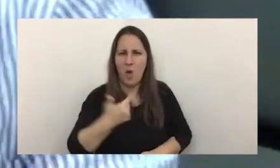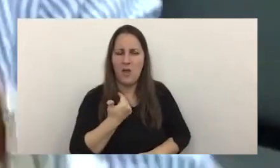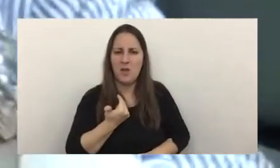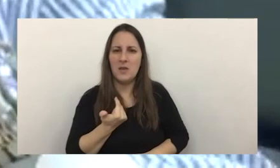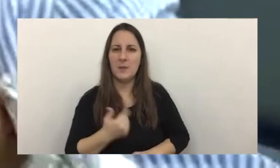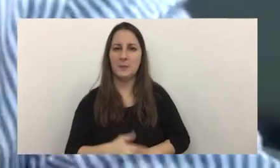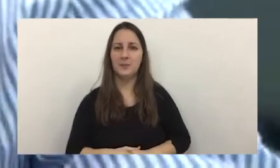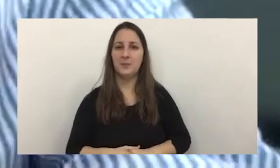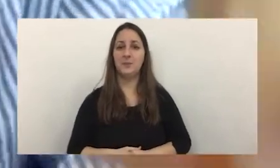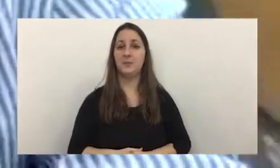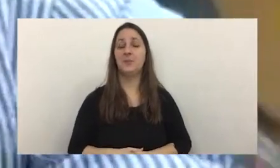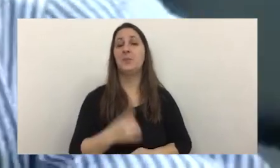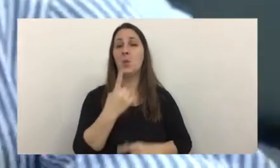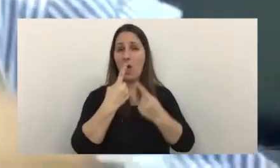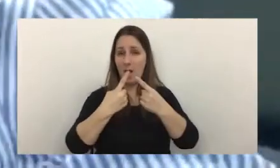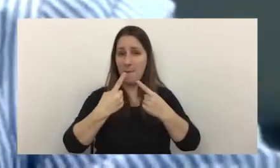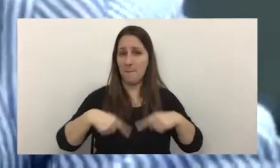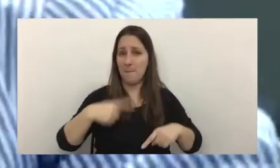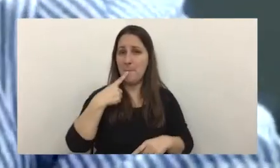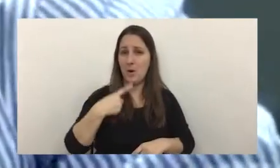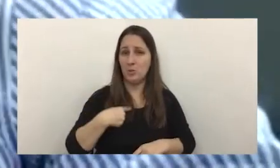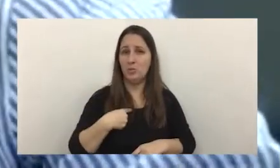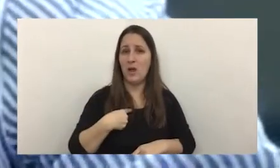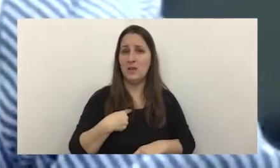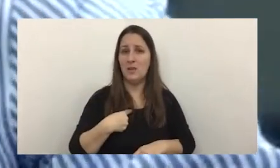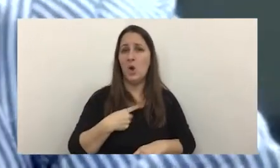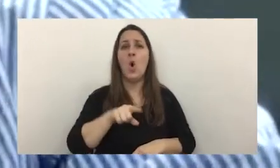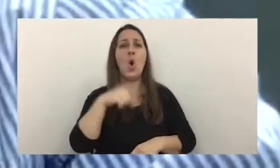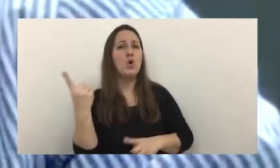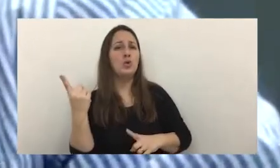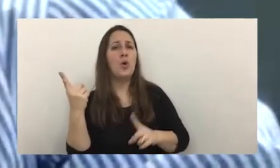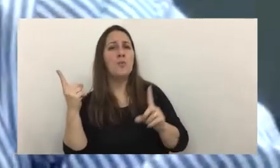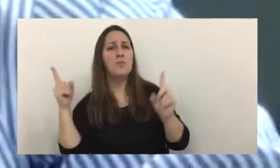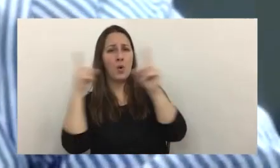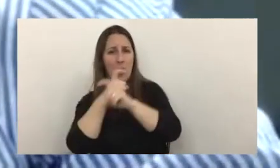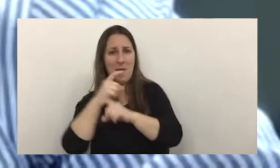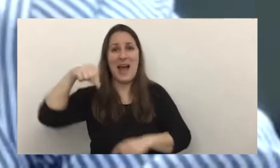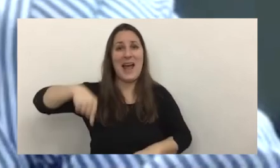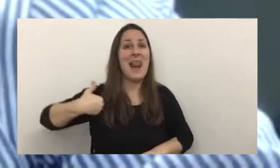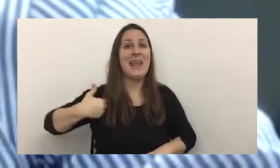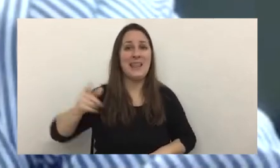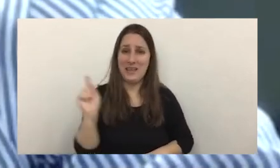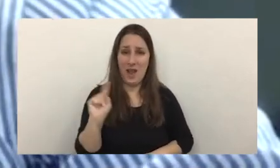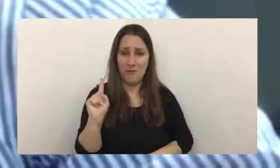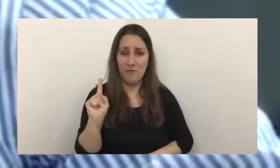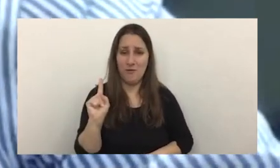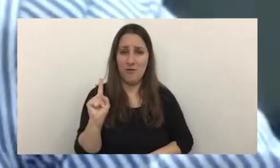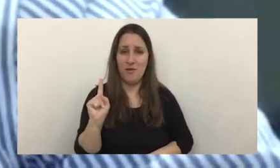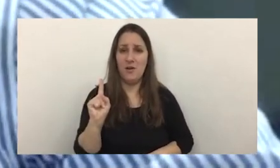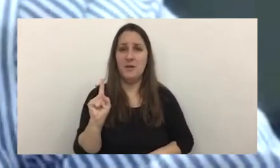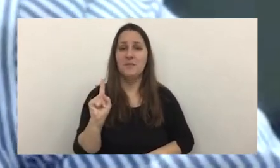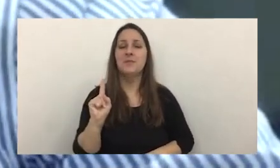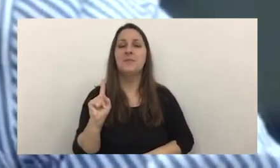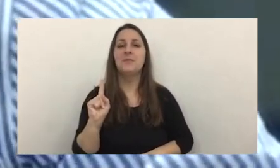hablando Cristina de una de las preguntas que le hiciste a Belén el otro problema que tenemos no en la Argentina no hay